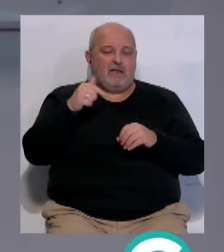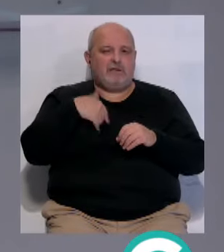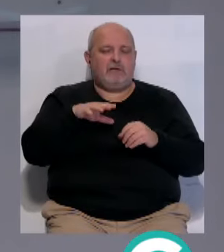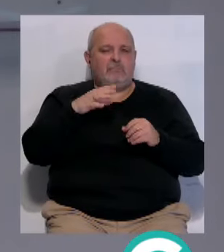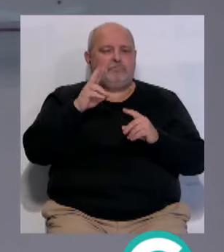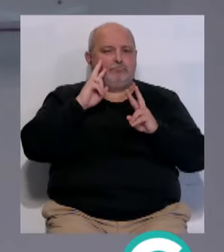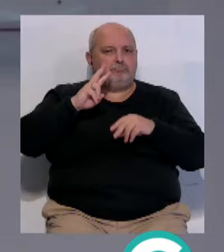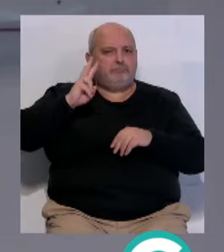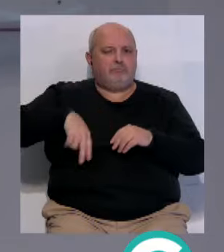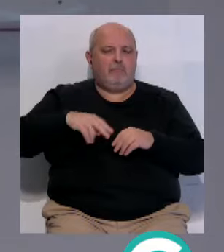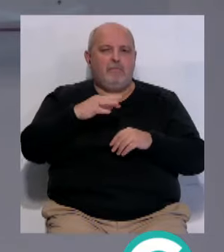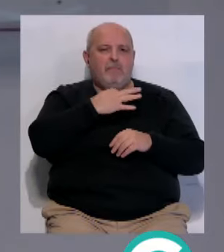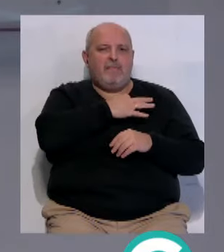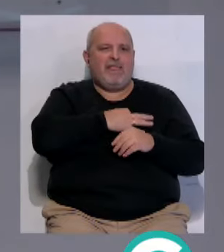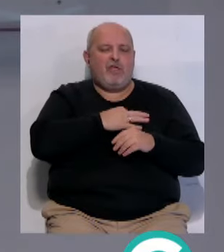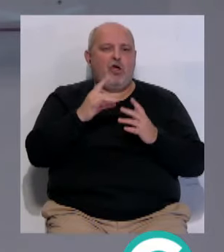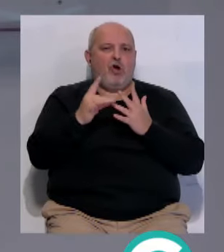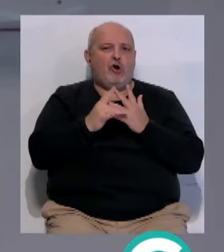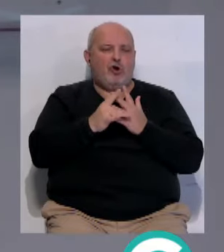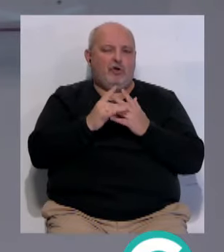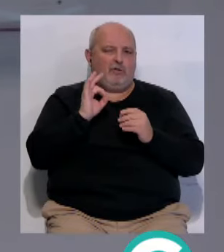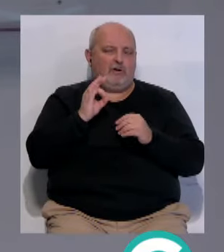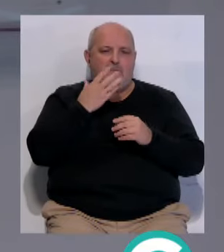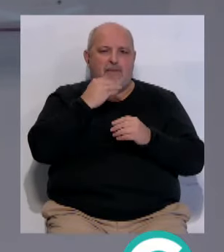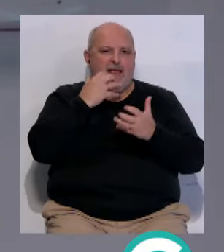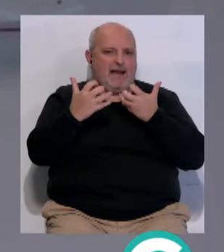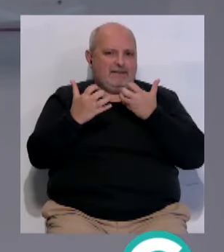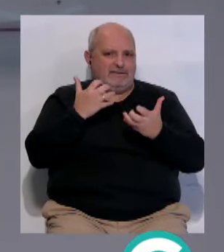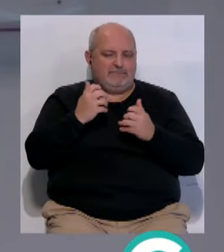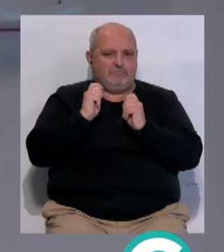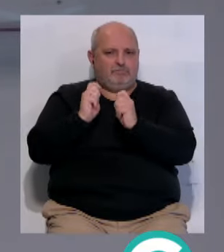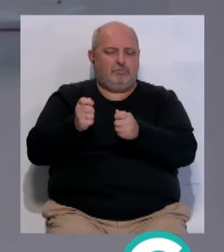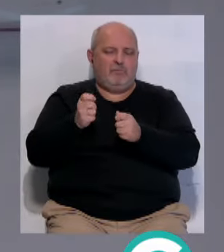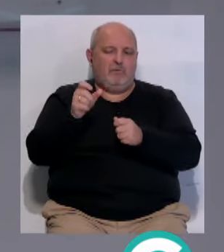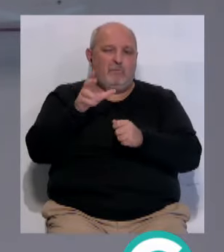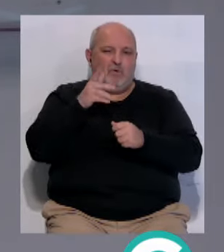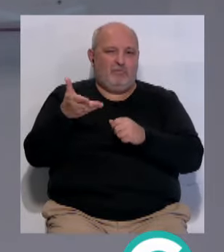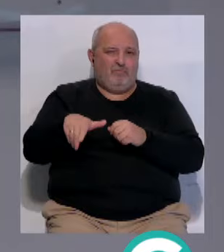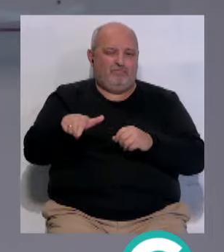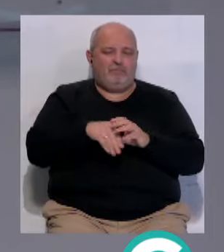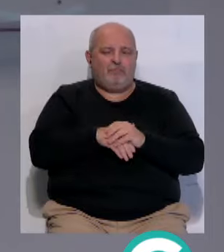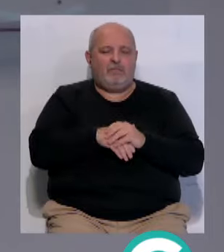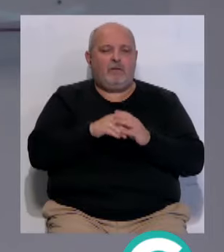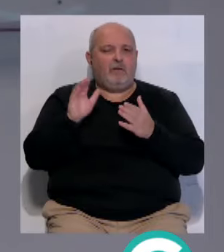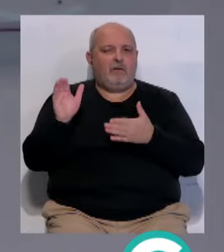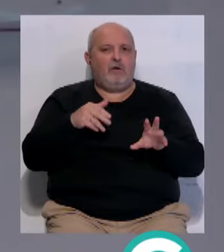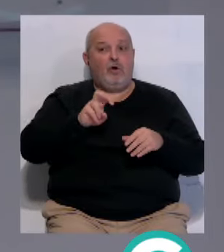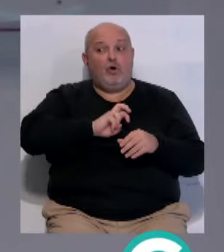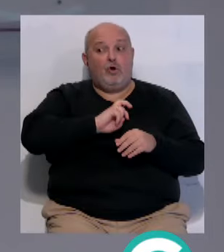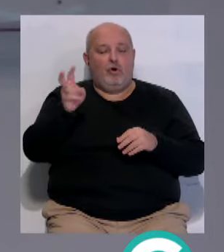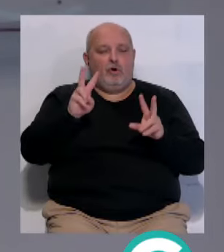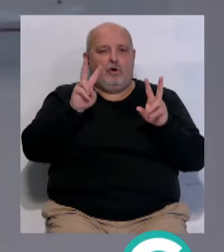distinguido... ...con la medalla de oro... ...al mérito en las bellas artes... ...a título póstumo. Y continuamos con otros